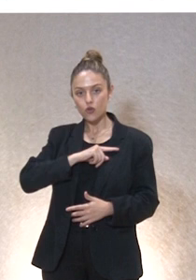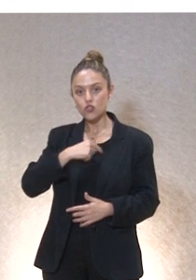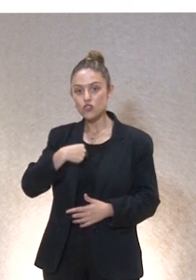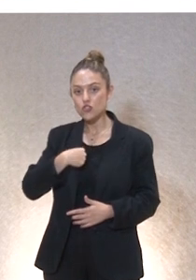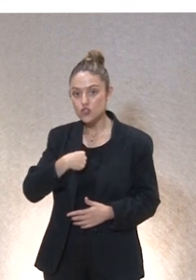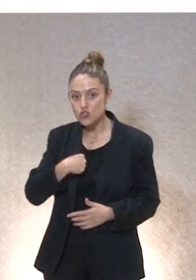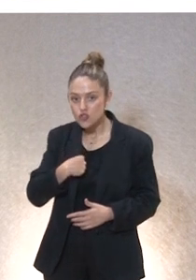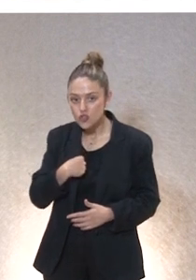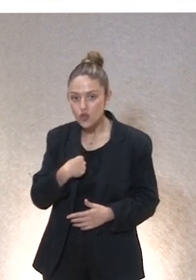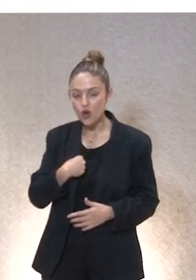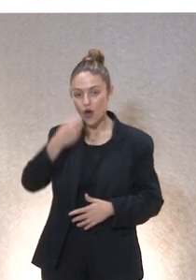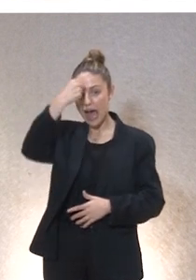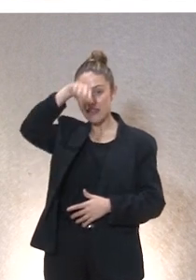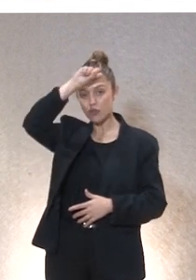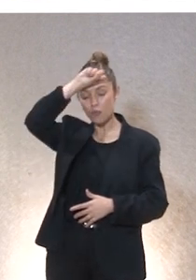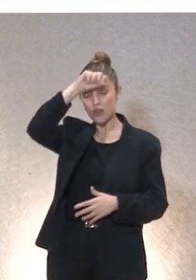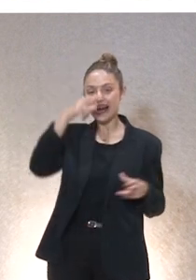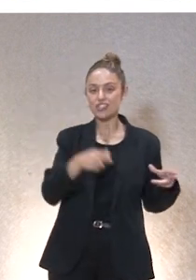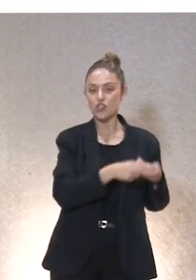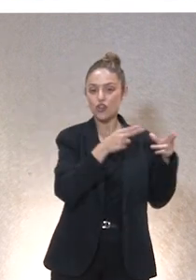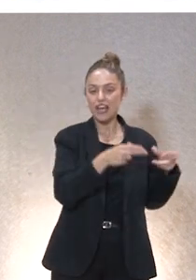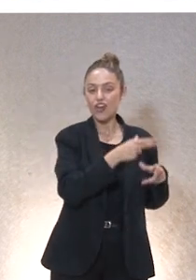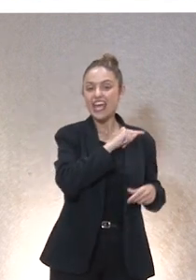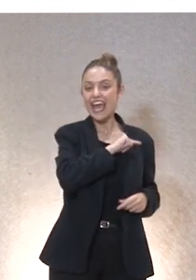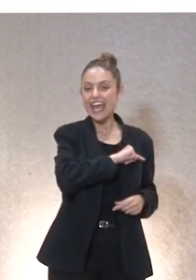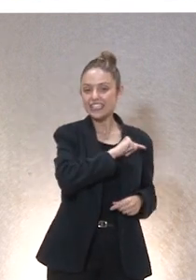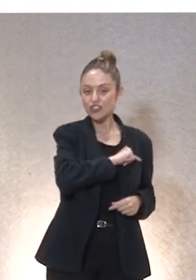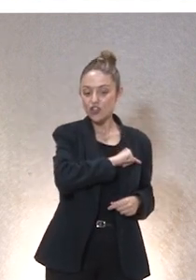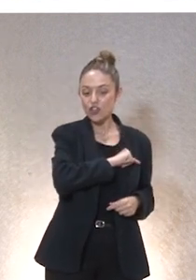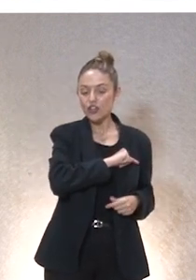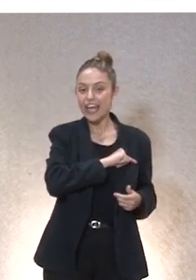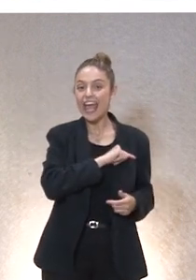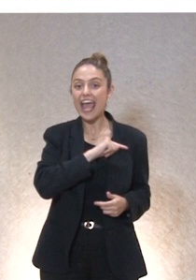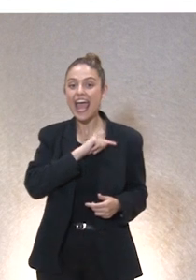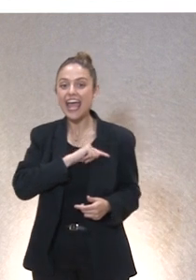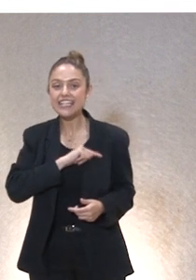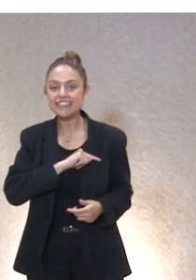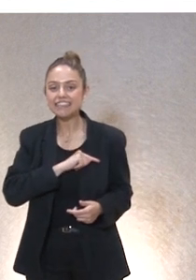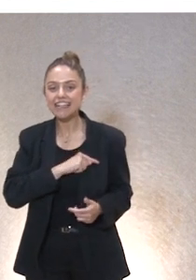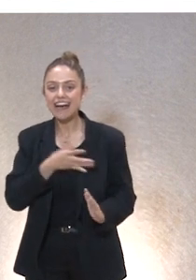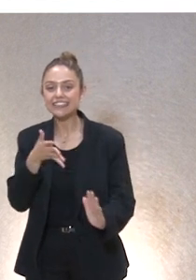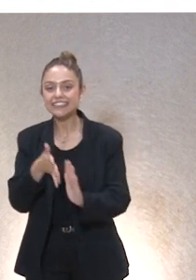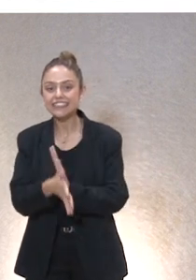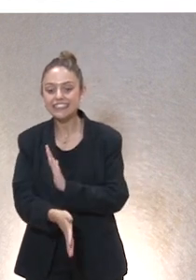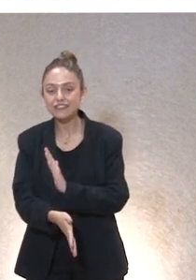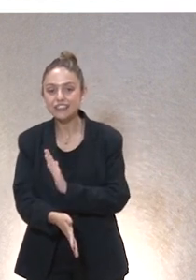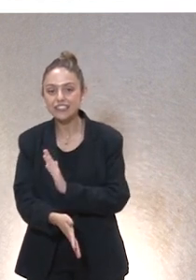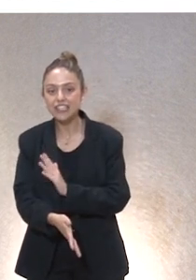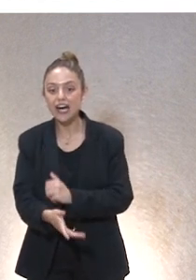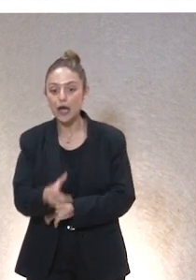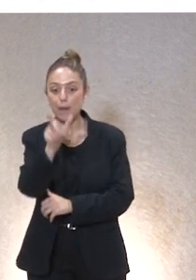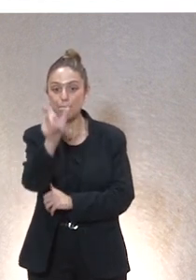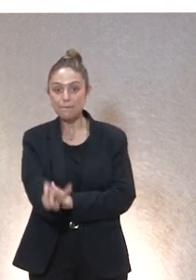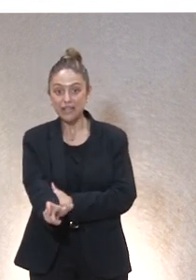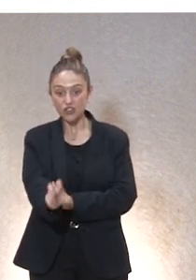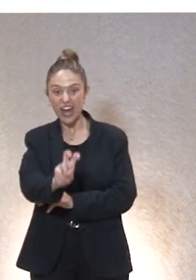primera persona, estoy en la antropología, la sociología, la ética comienza cuando el tú desempeña un papel central en mí.